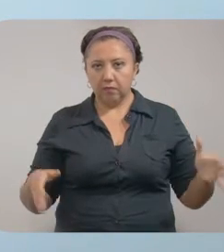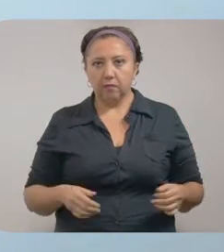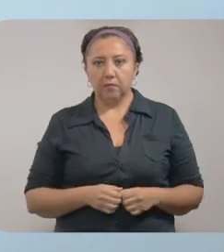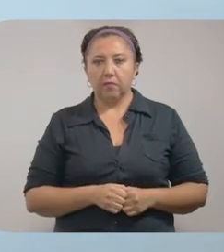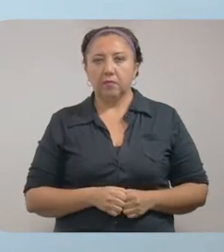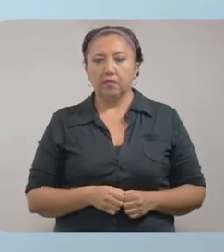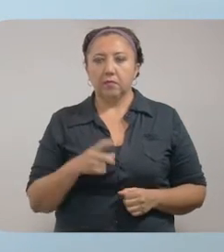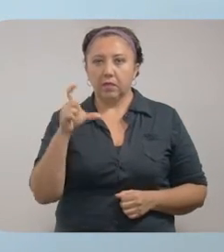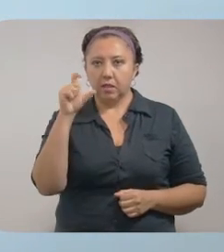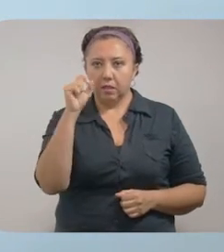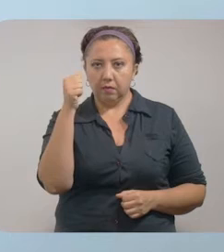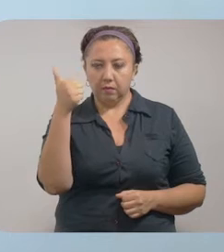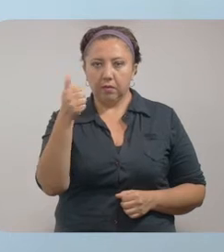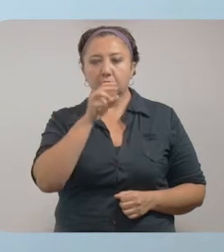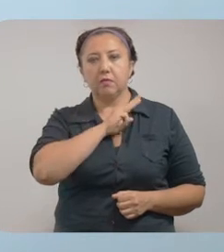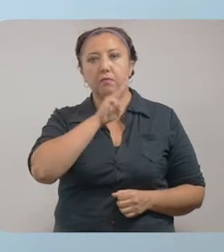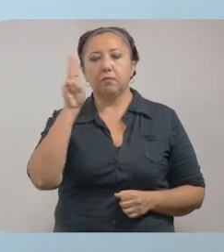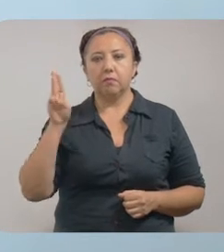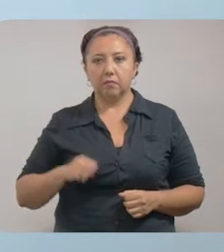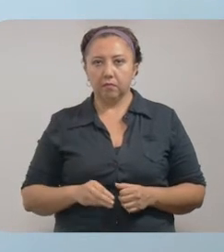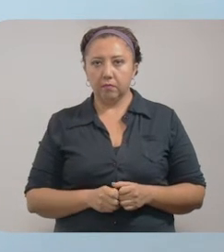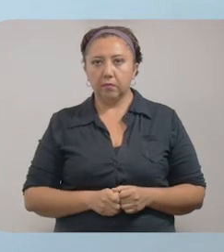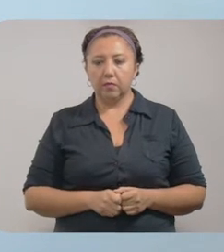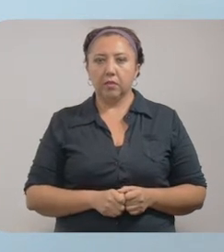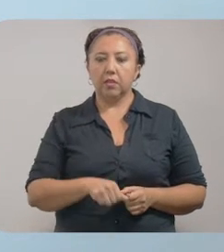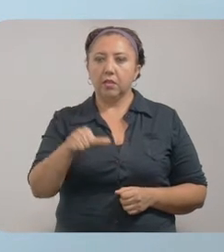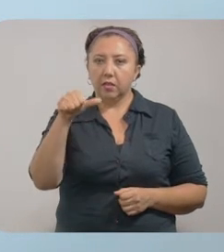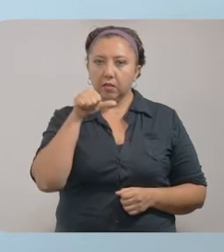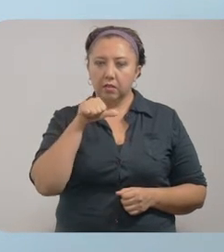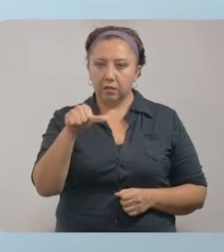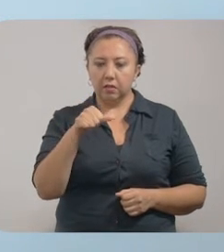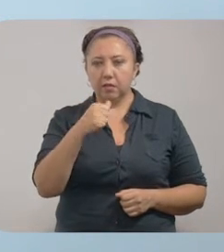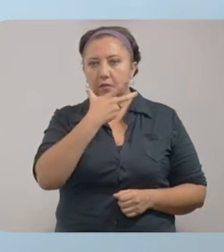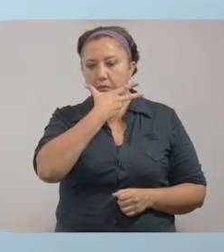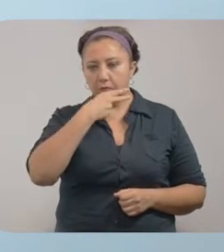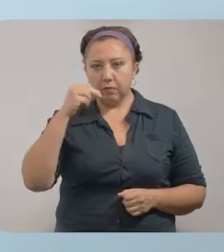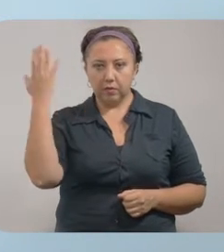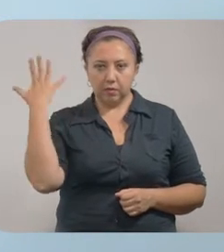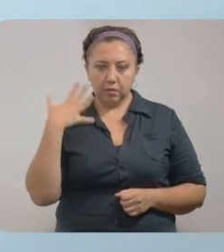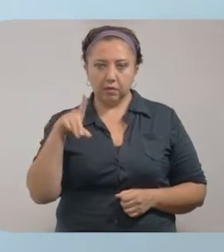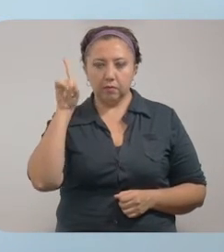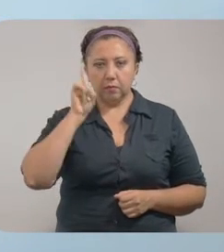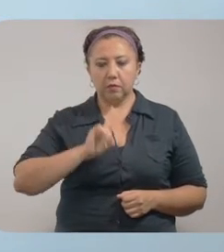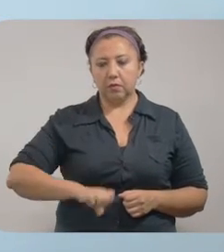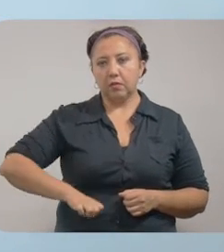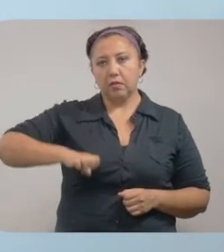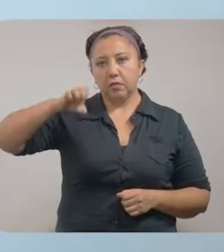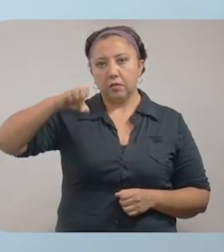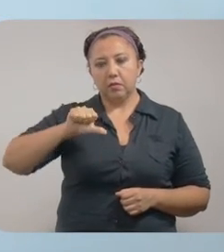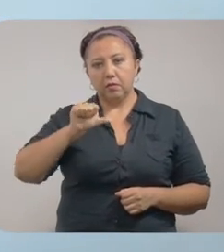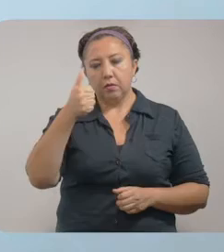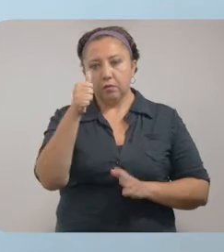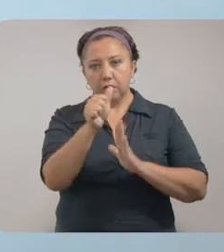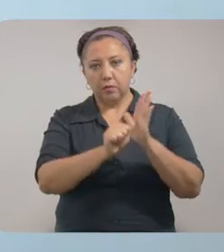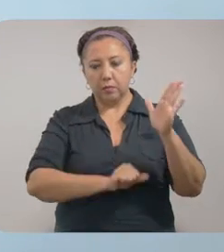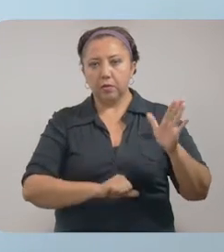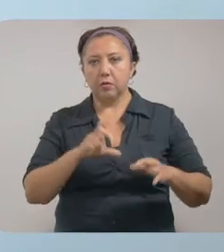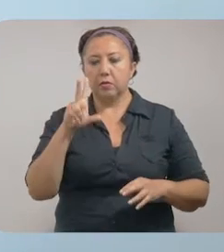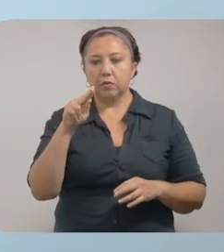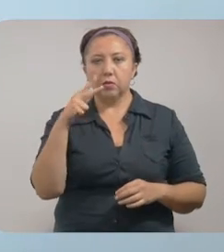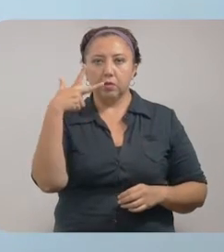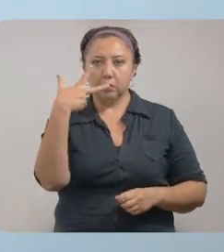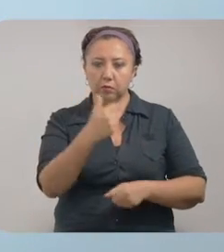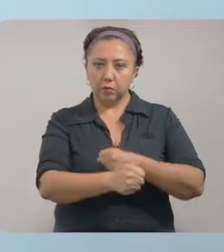informamos de 26 fallecimientos. Son 16 hombres y 10 mujeres, de un rango de edad de 11 meses a